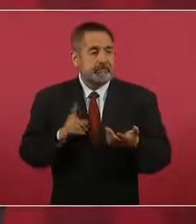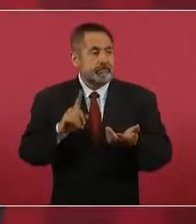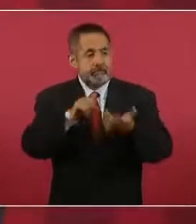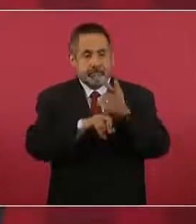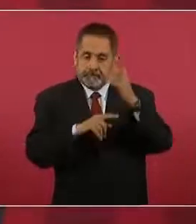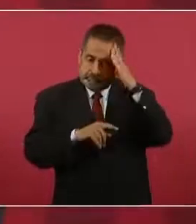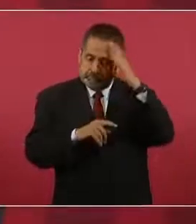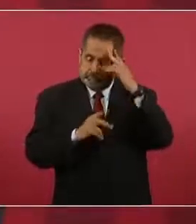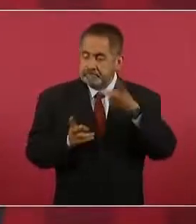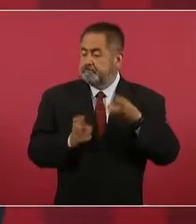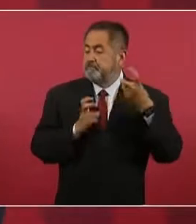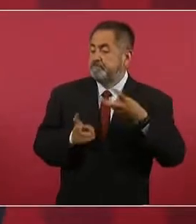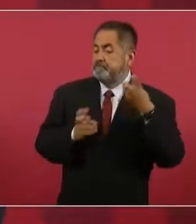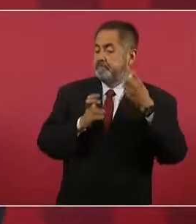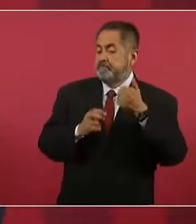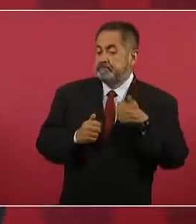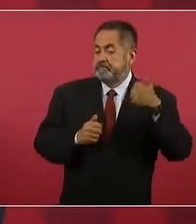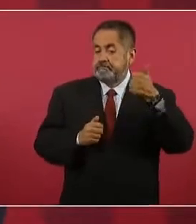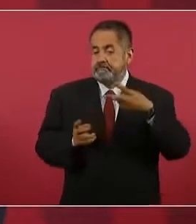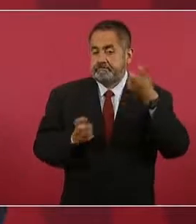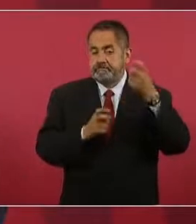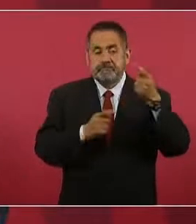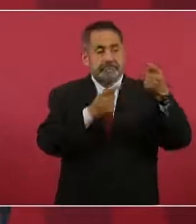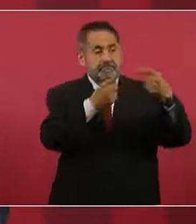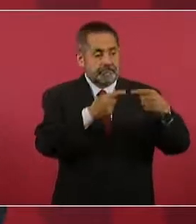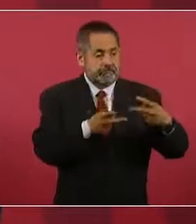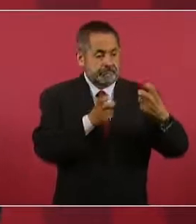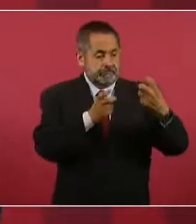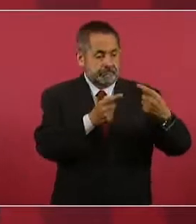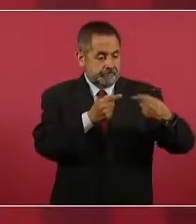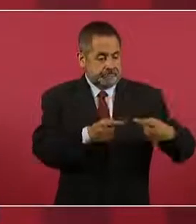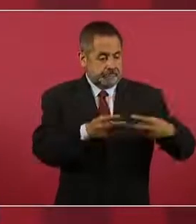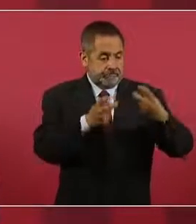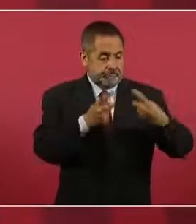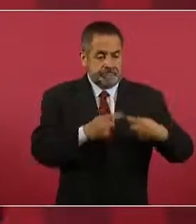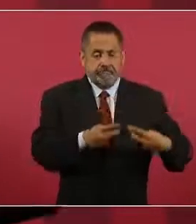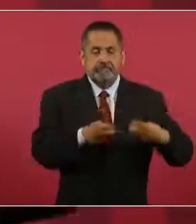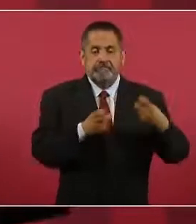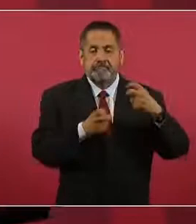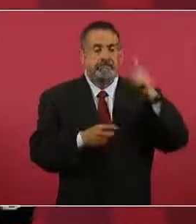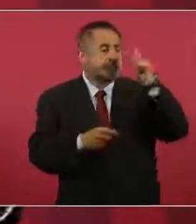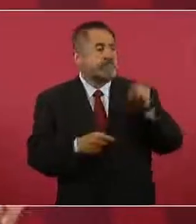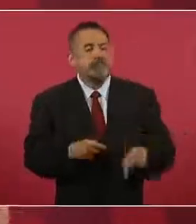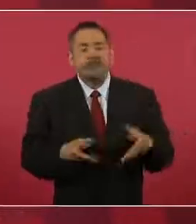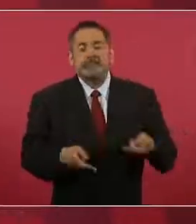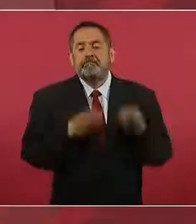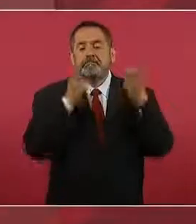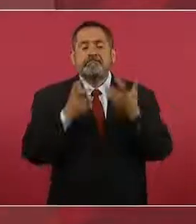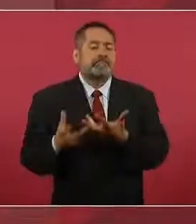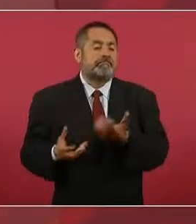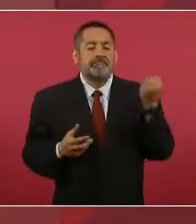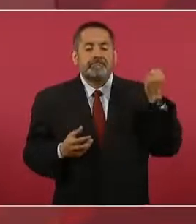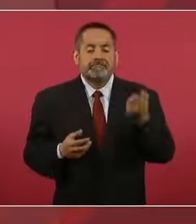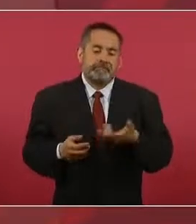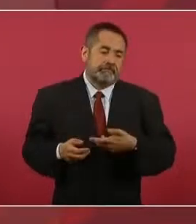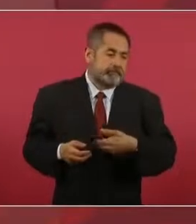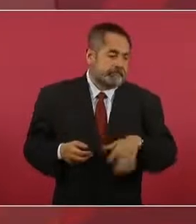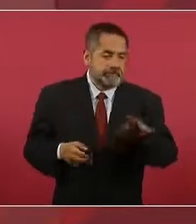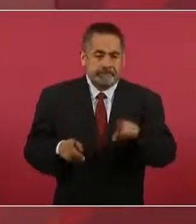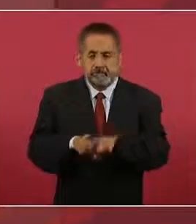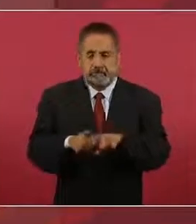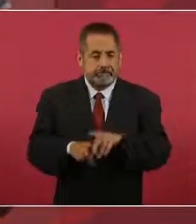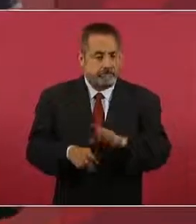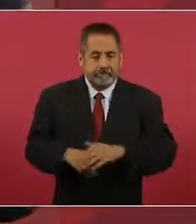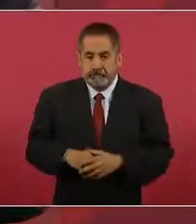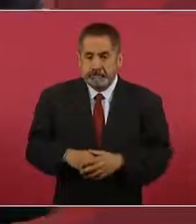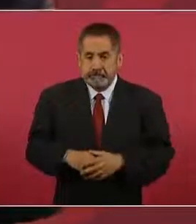abajo se decía pues podemos hacer lo mismo.